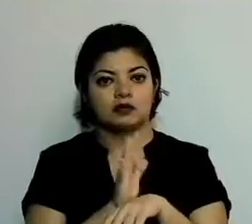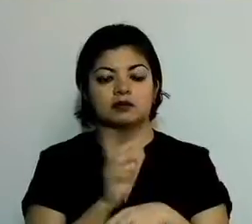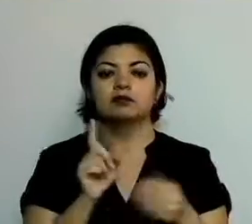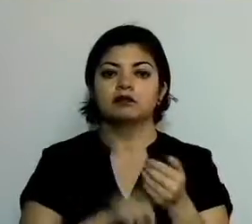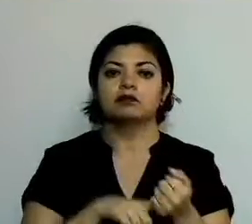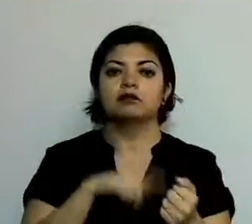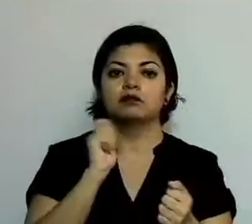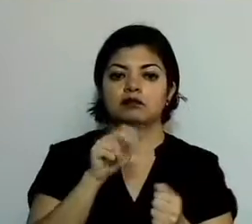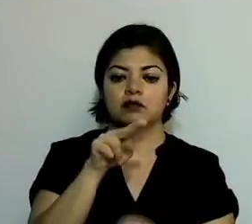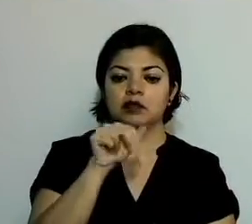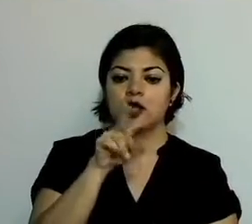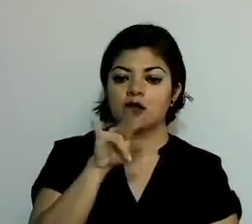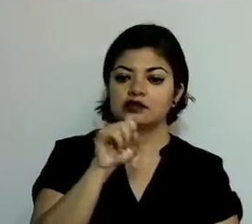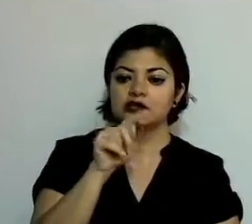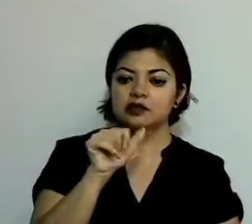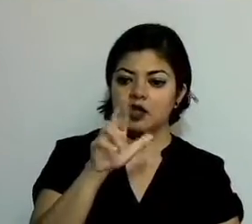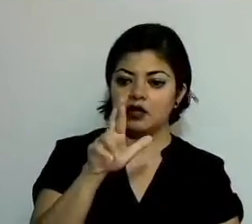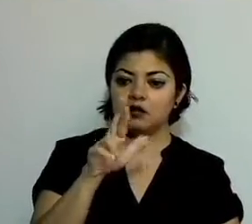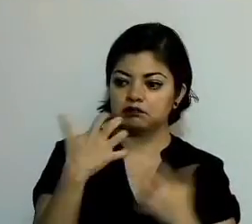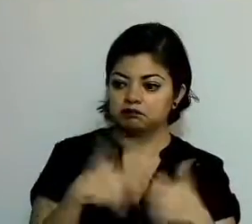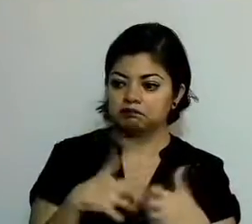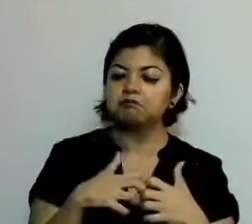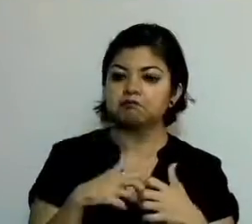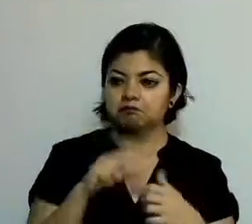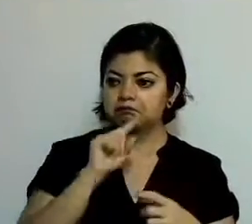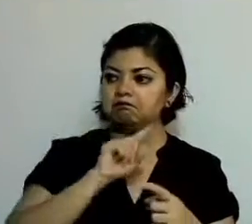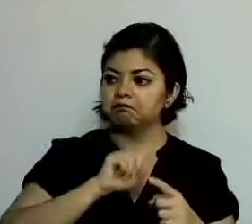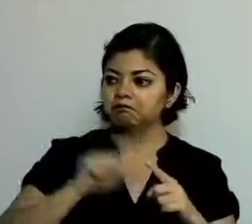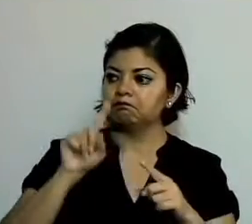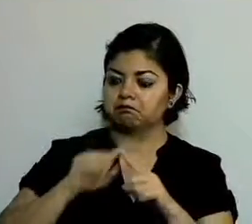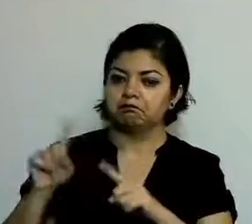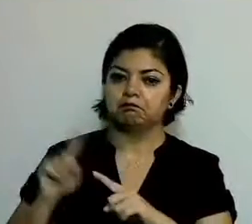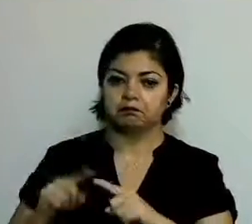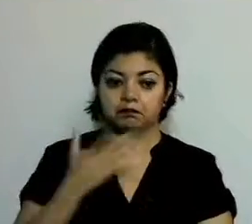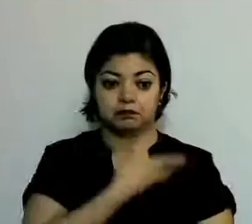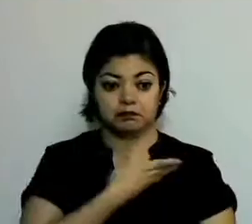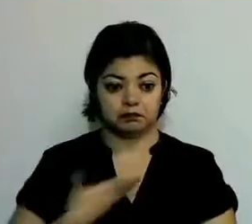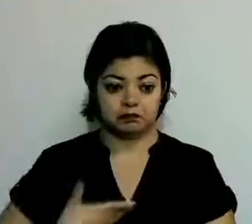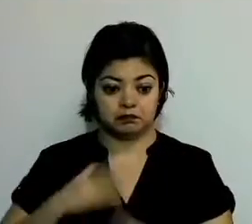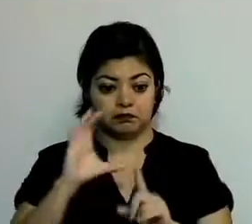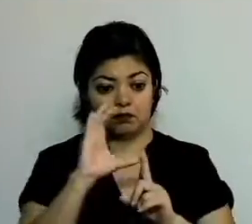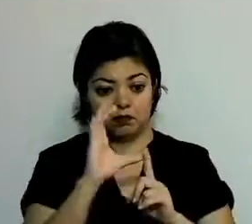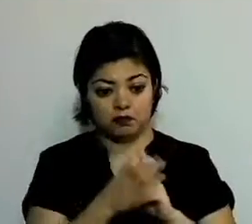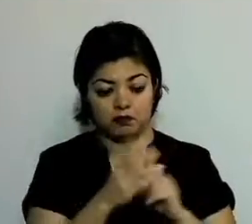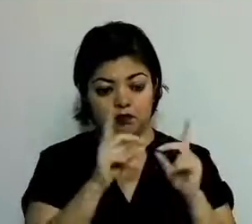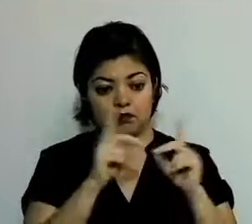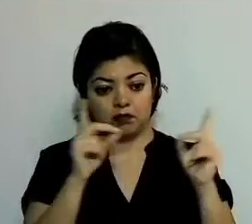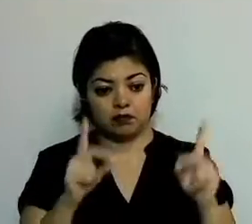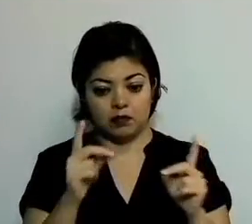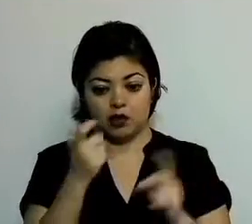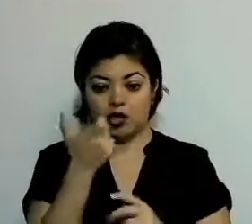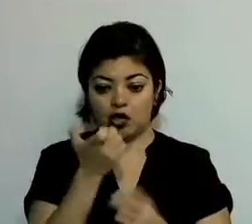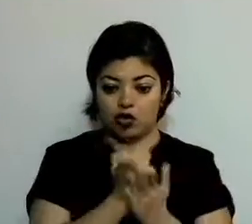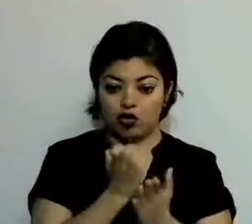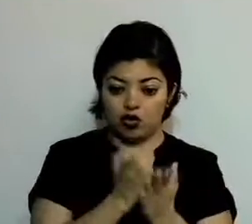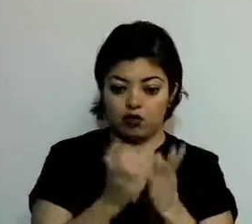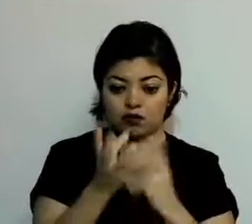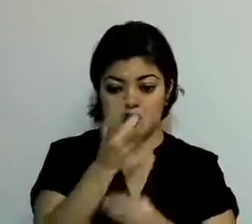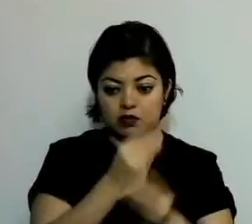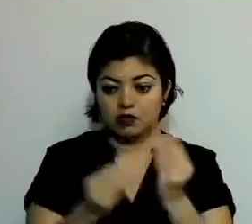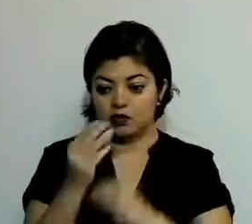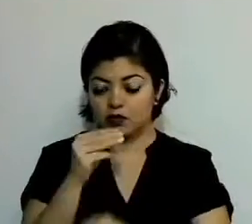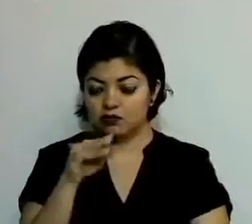Navistar, entre otras. Como presidente de la Comisión de Desarrollo Económico, Industrial, Comercial y Minero, le